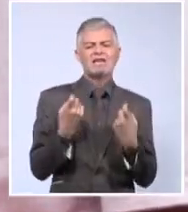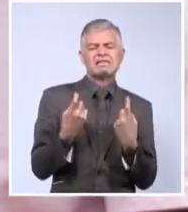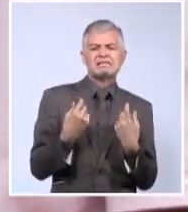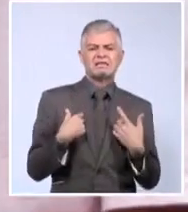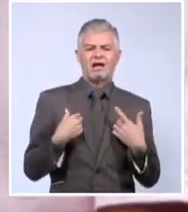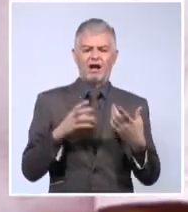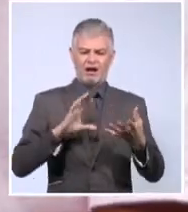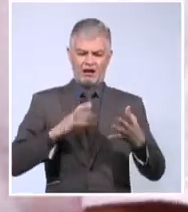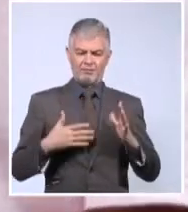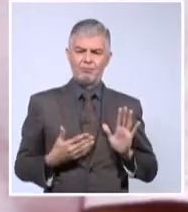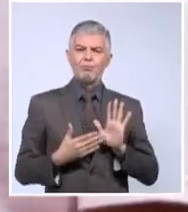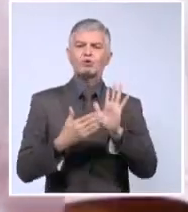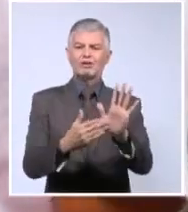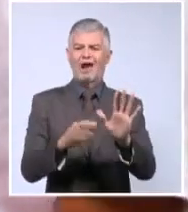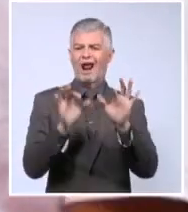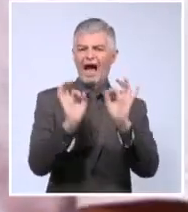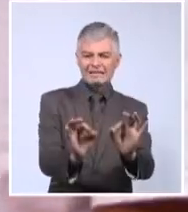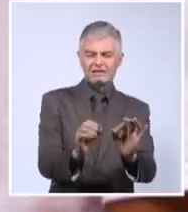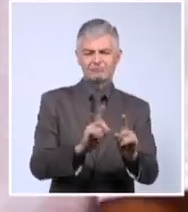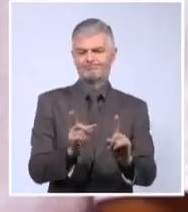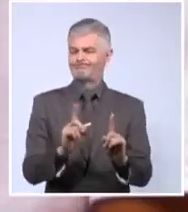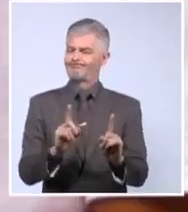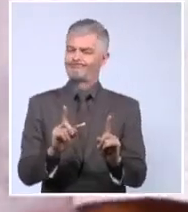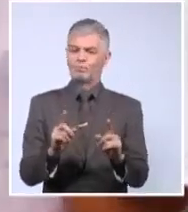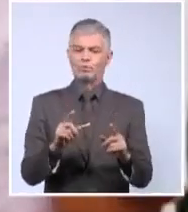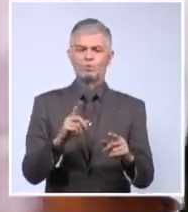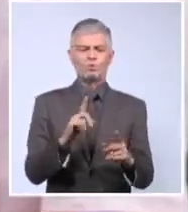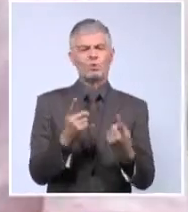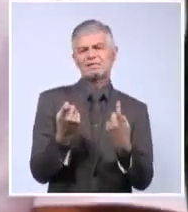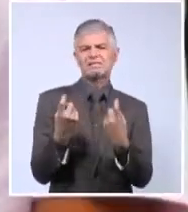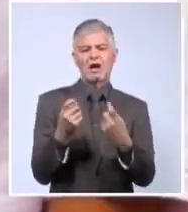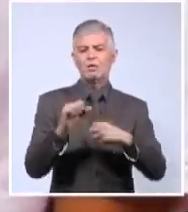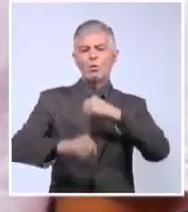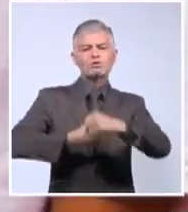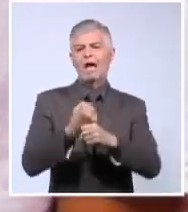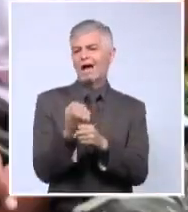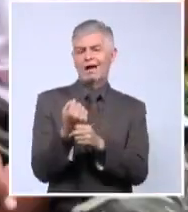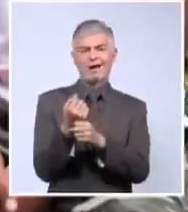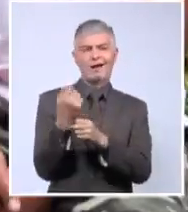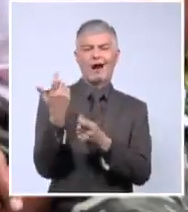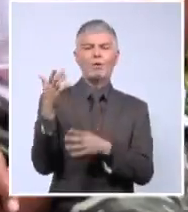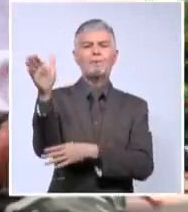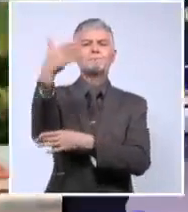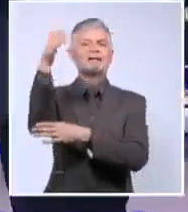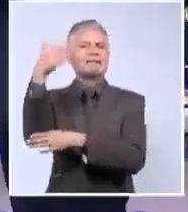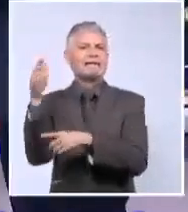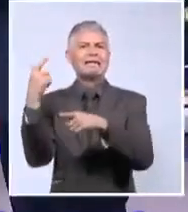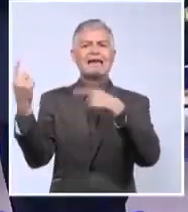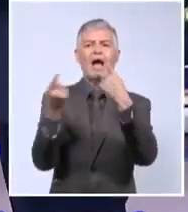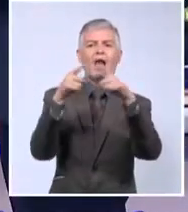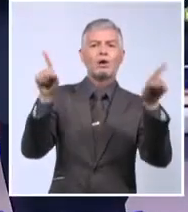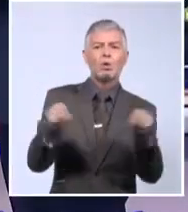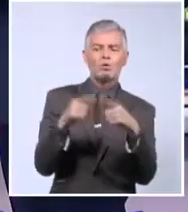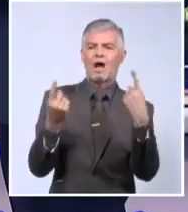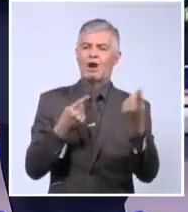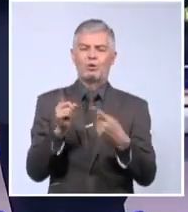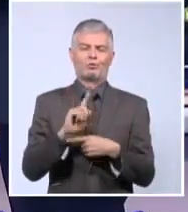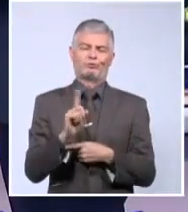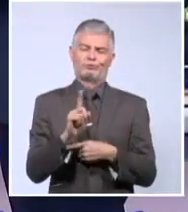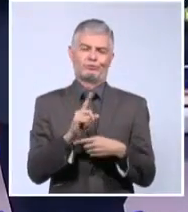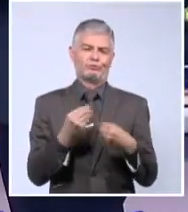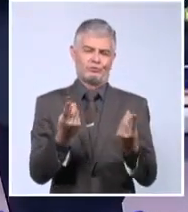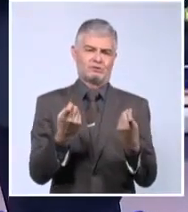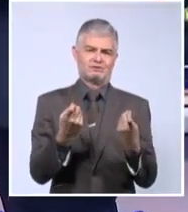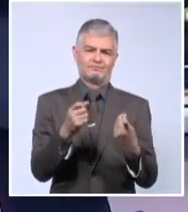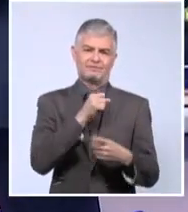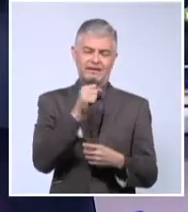manera. No hay por qué utilizar un símbolo patrio y mal utilizarlo, sobre todo. Una entrevista a Imelis Alfaro, Sistema